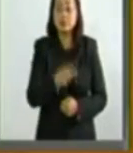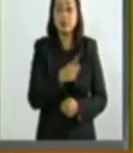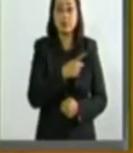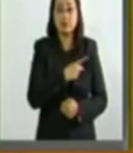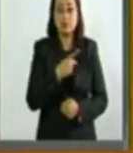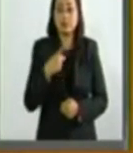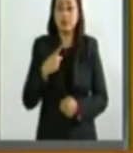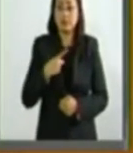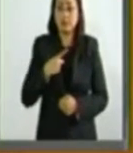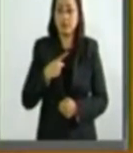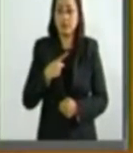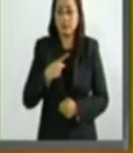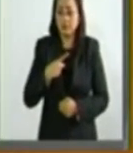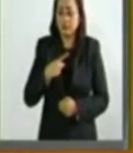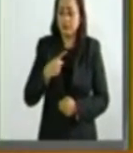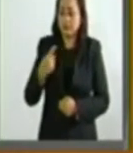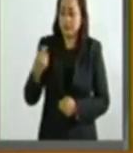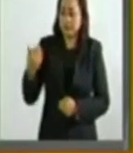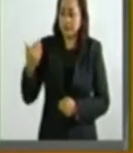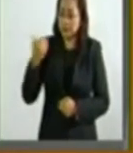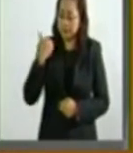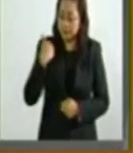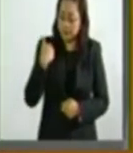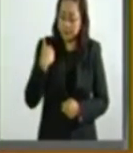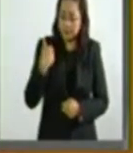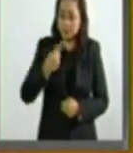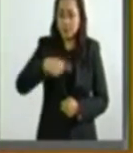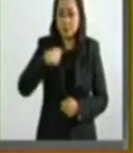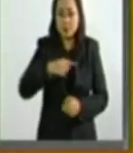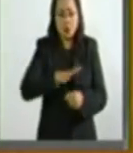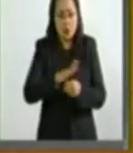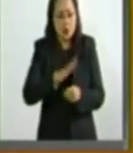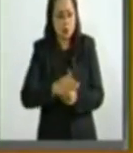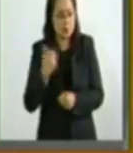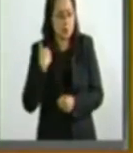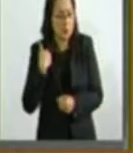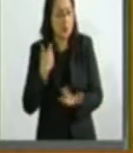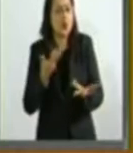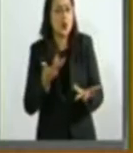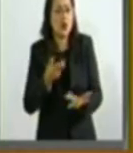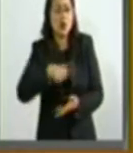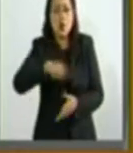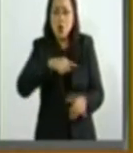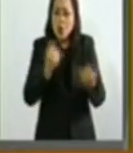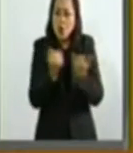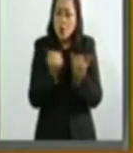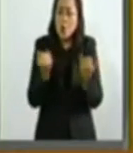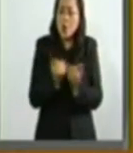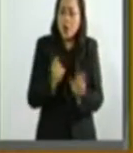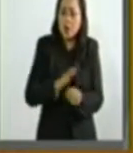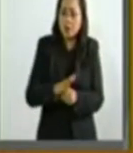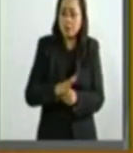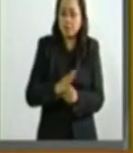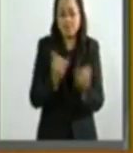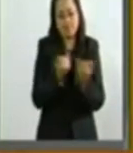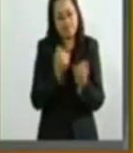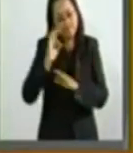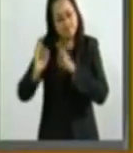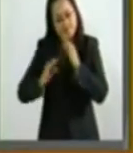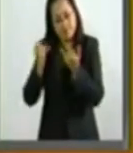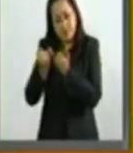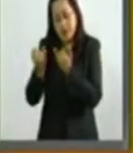nos conmina, nos conmina a que nosotros también demos el mismo trato